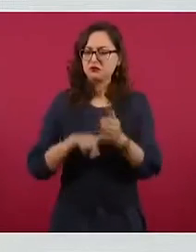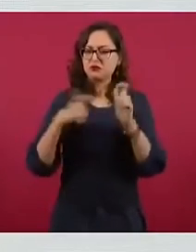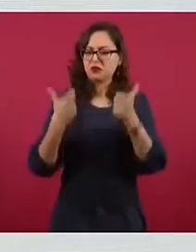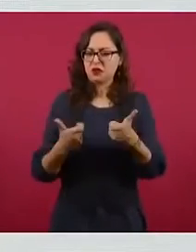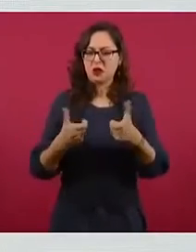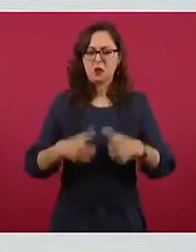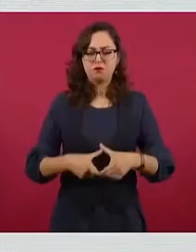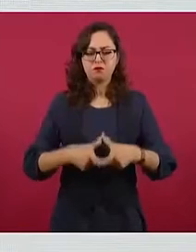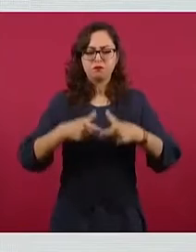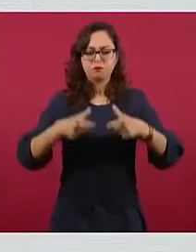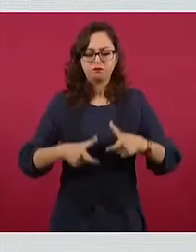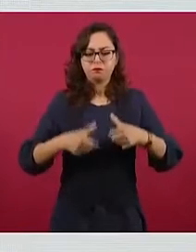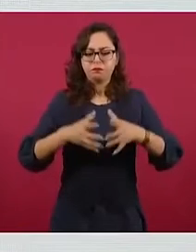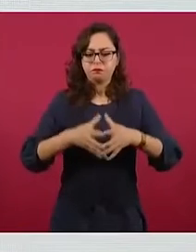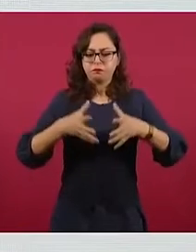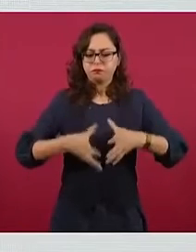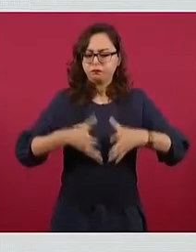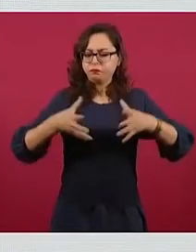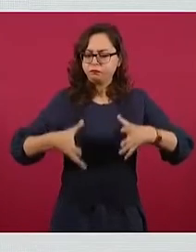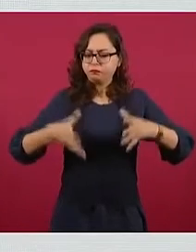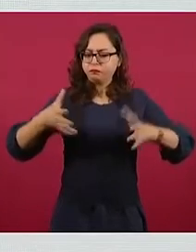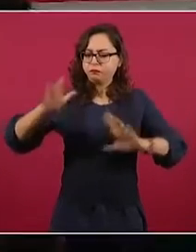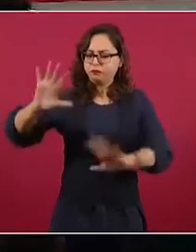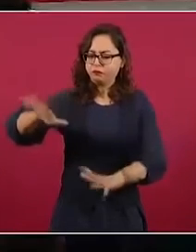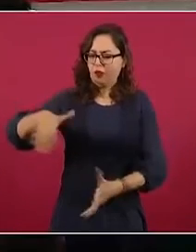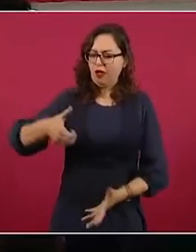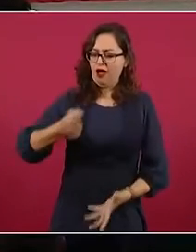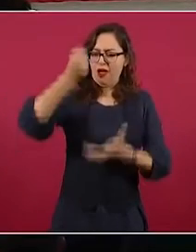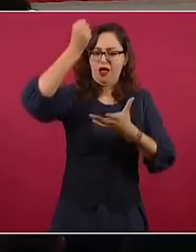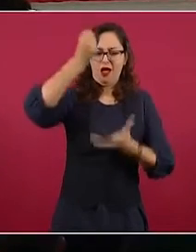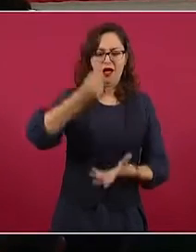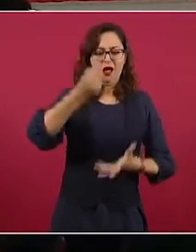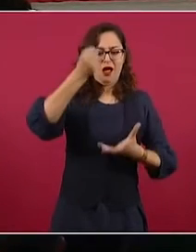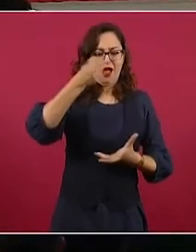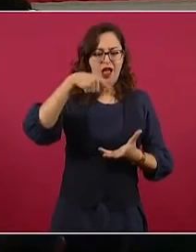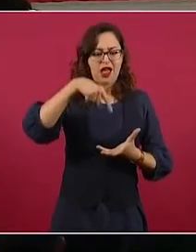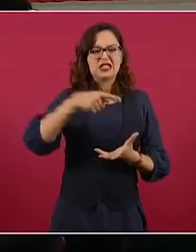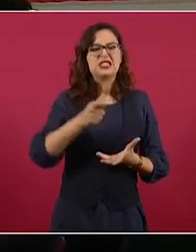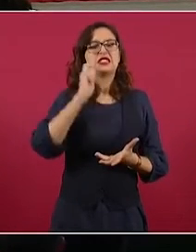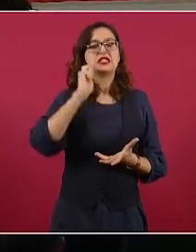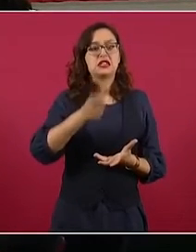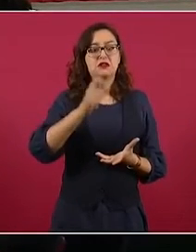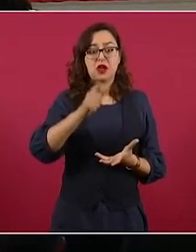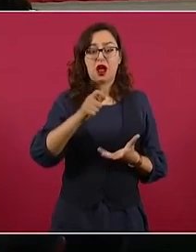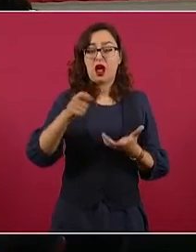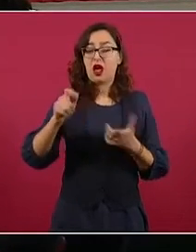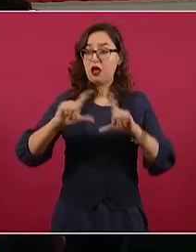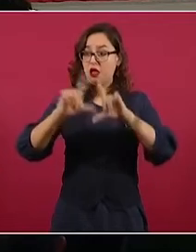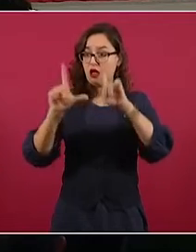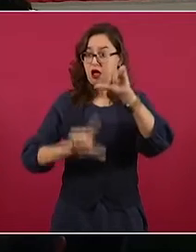sinónimo de igualdad o de bienestar,